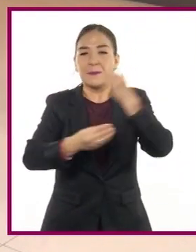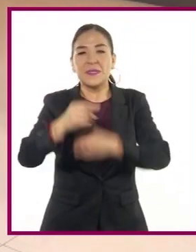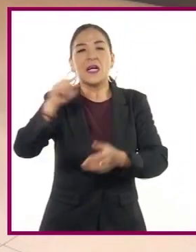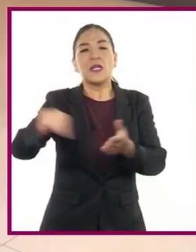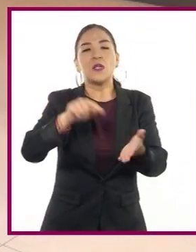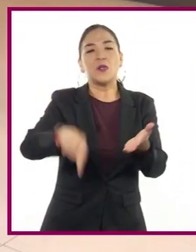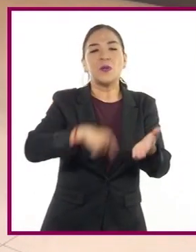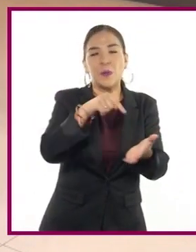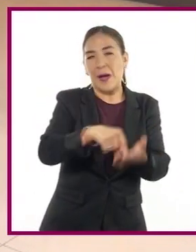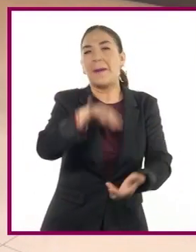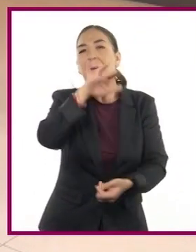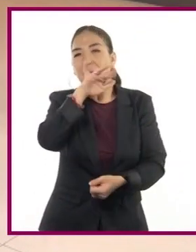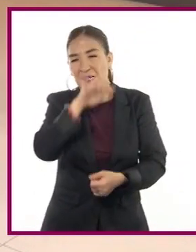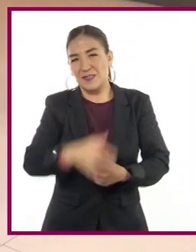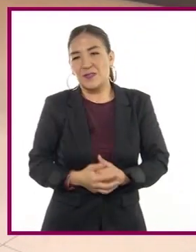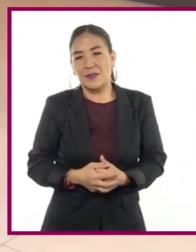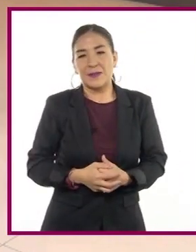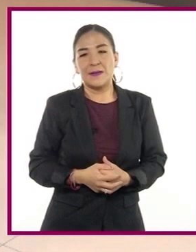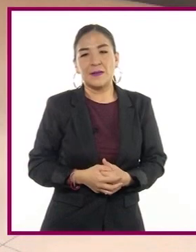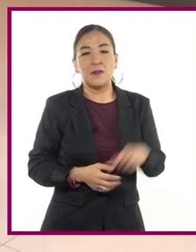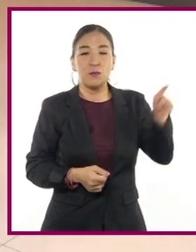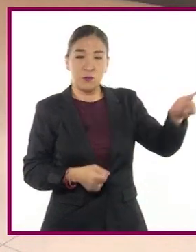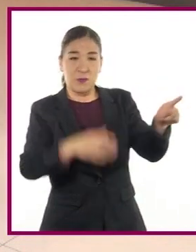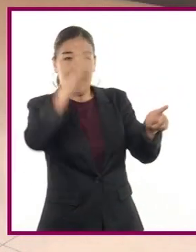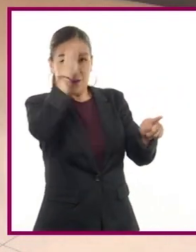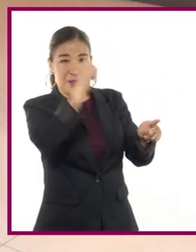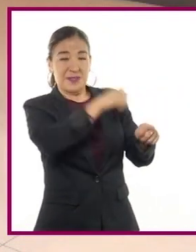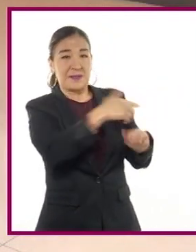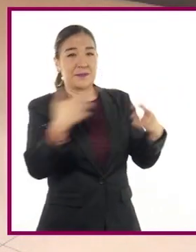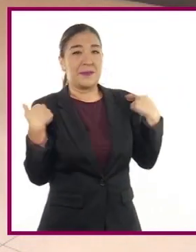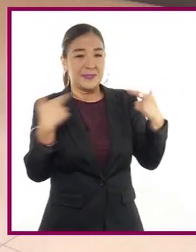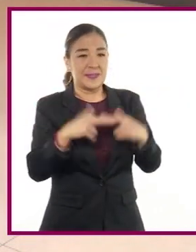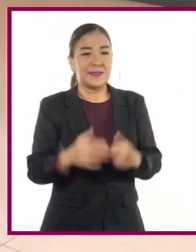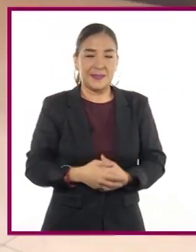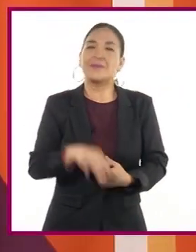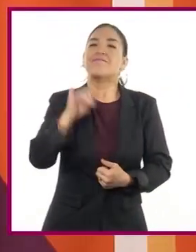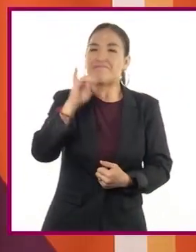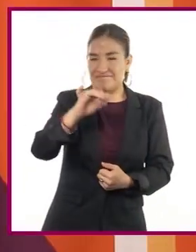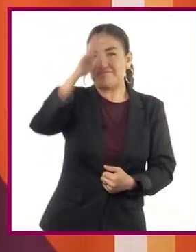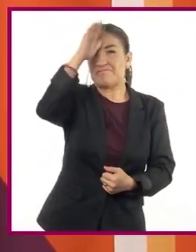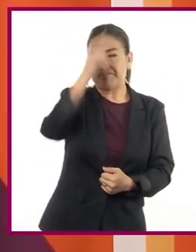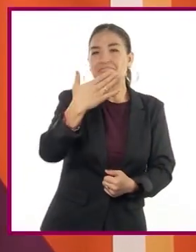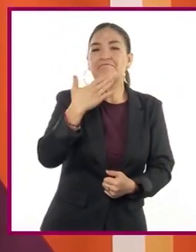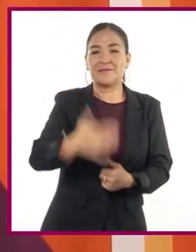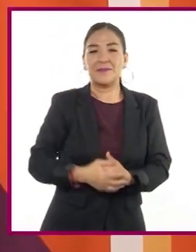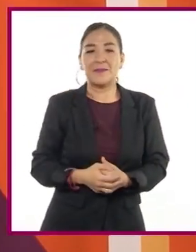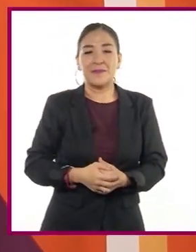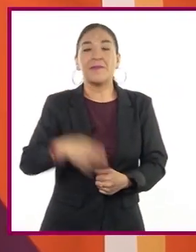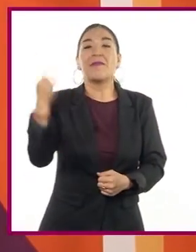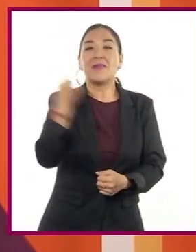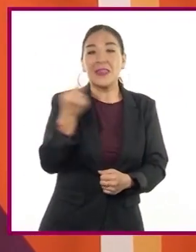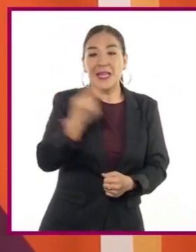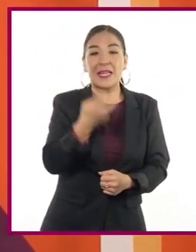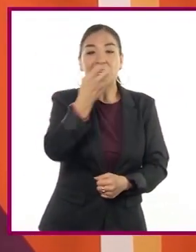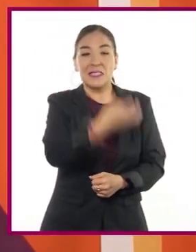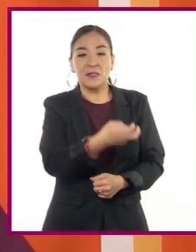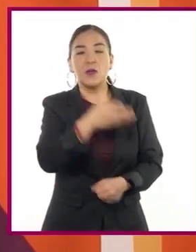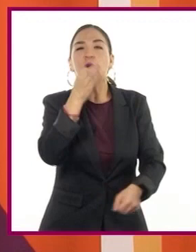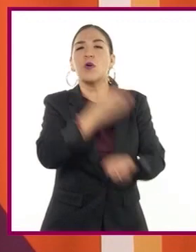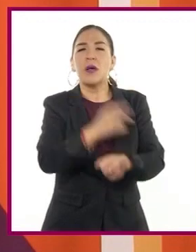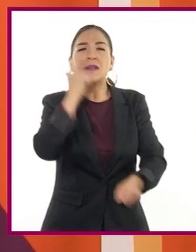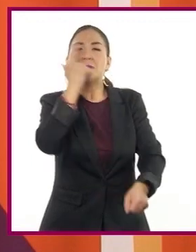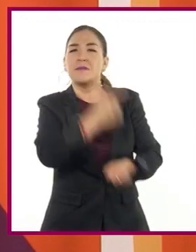los depósitos de basura. ¿Estás de acuerdo, Katy? Muy de acuerdo. La necesidad que